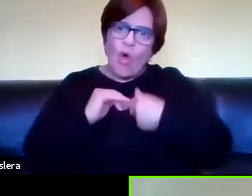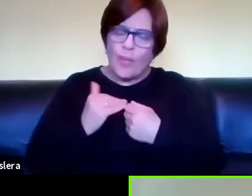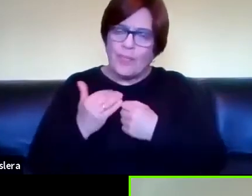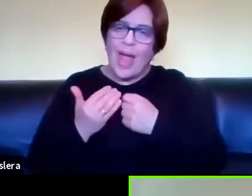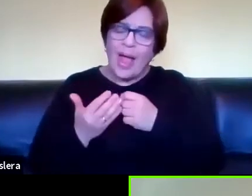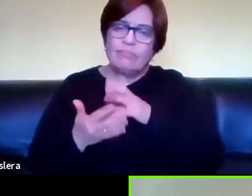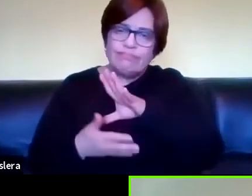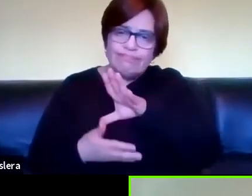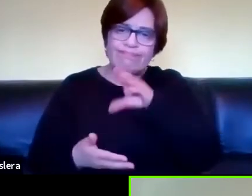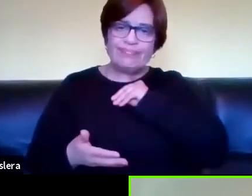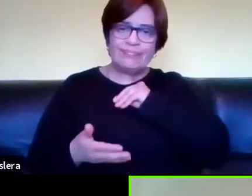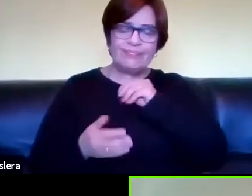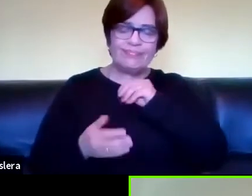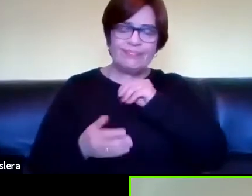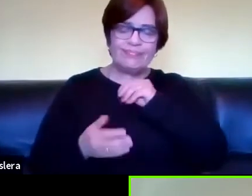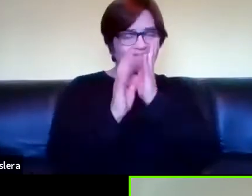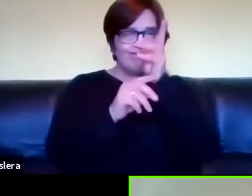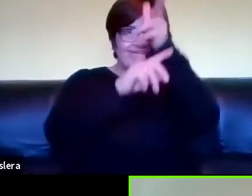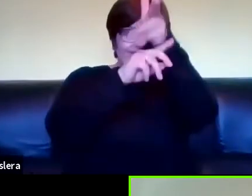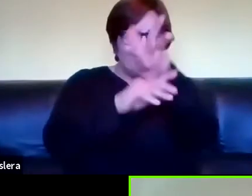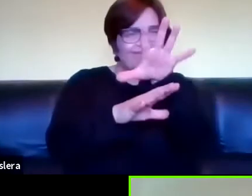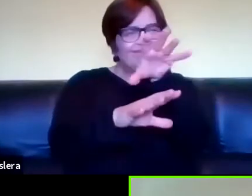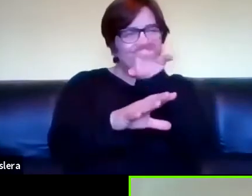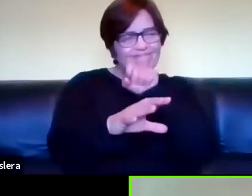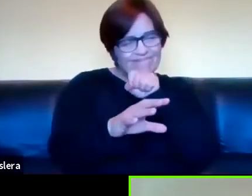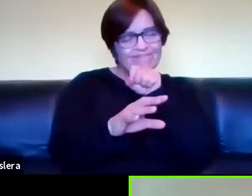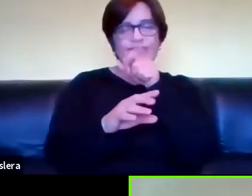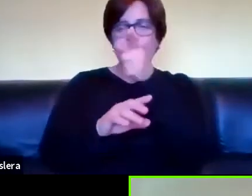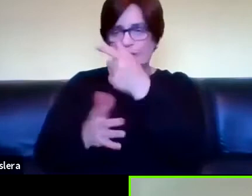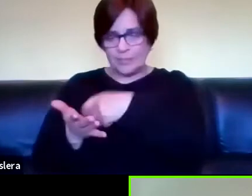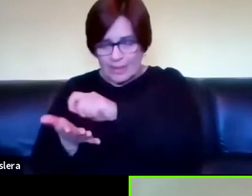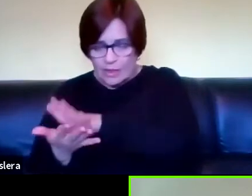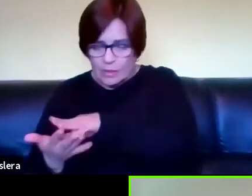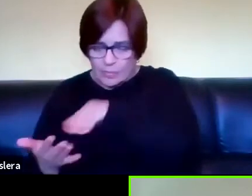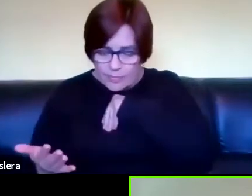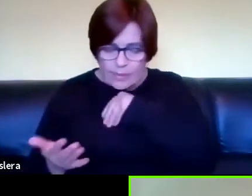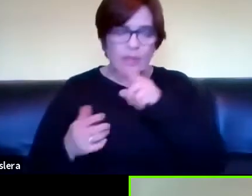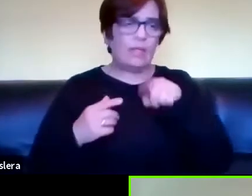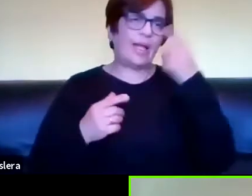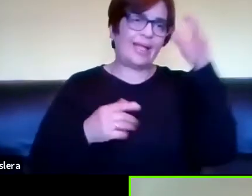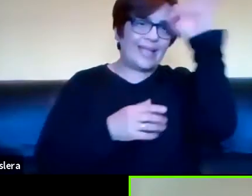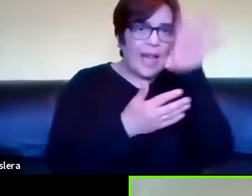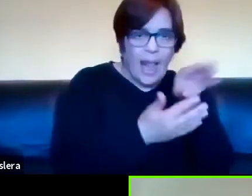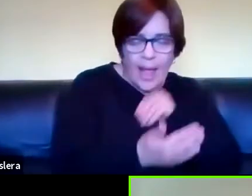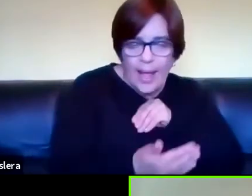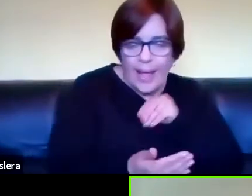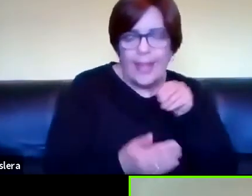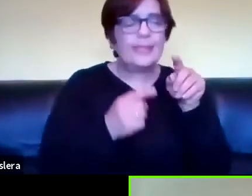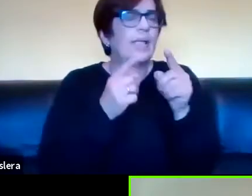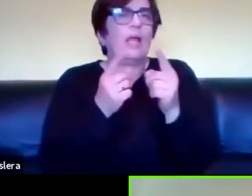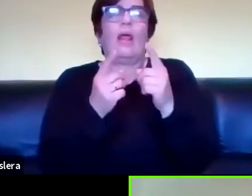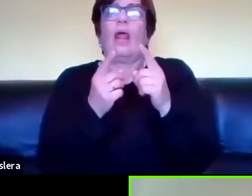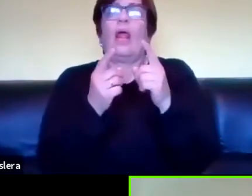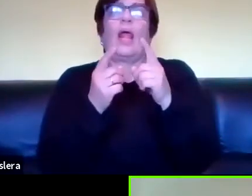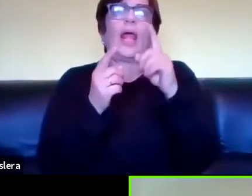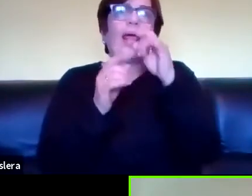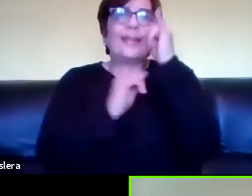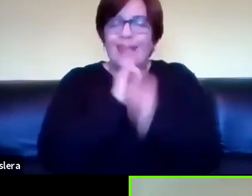lengua de señas letrados en español letrados en inglés letrados en lengua de señas internacional en fin